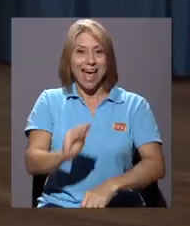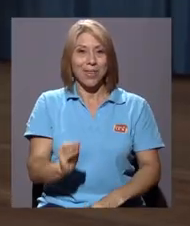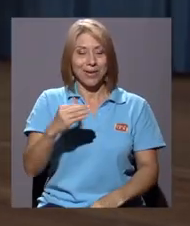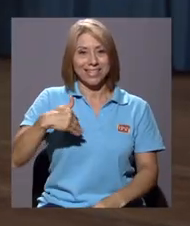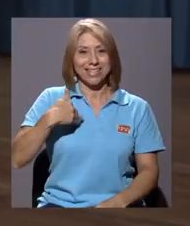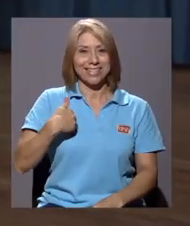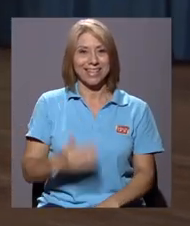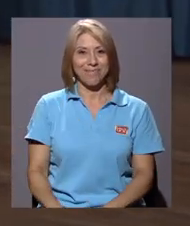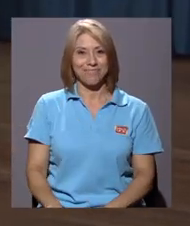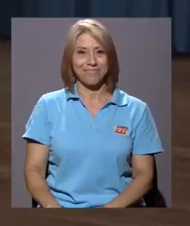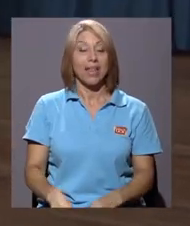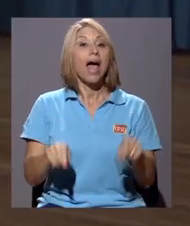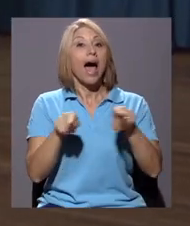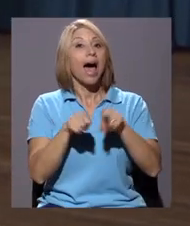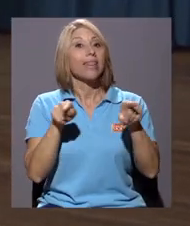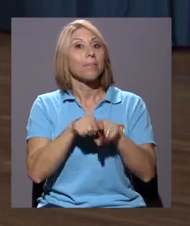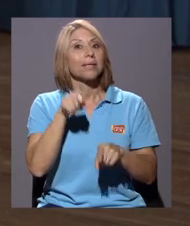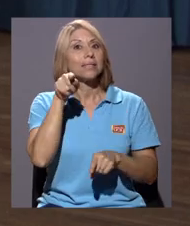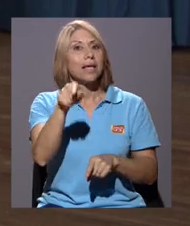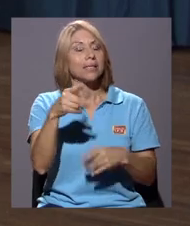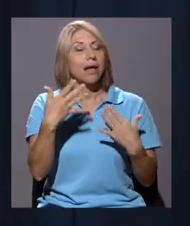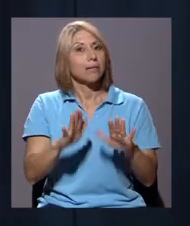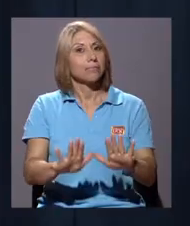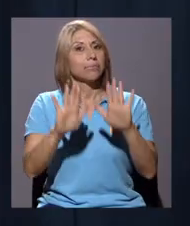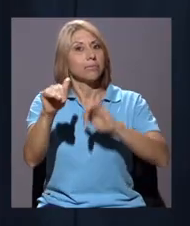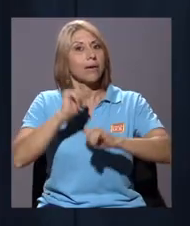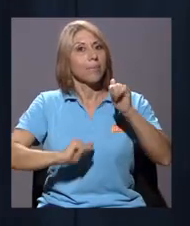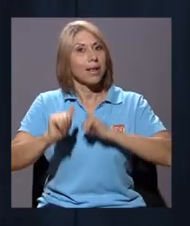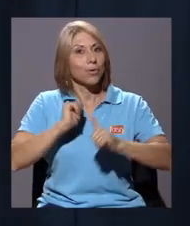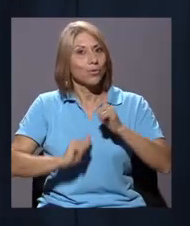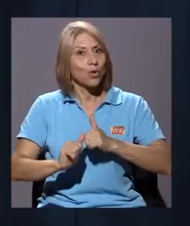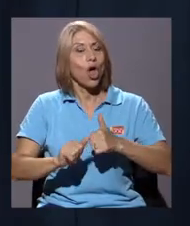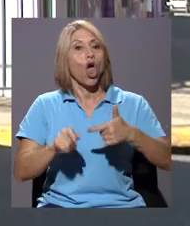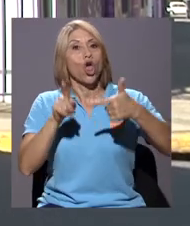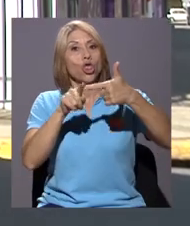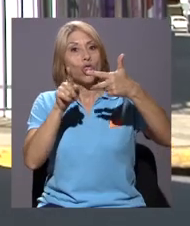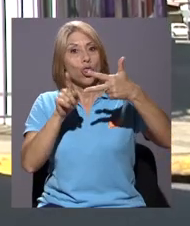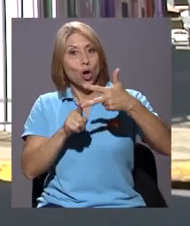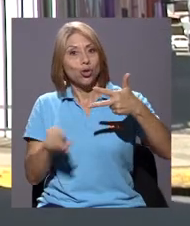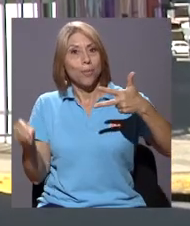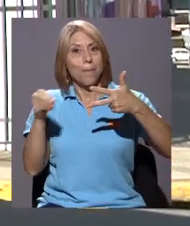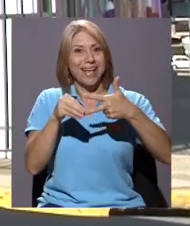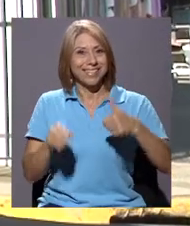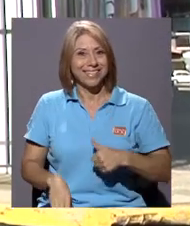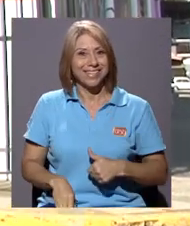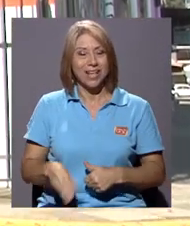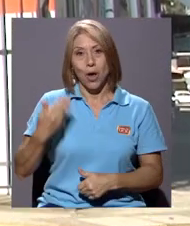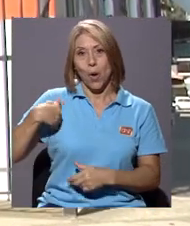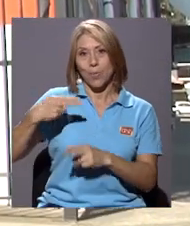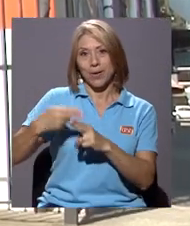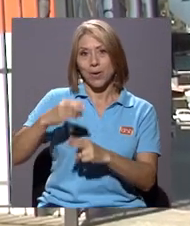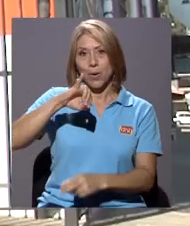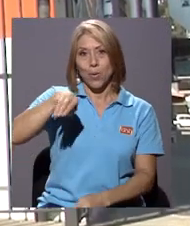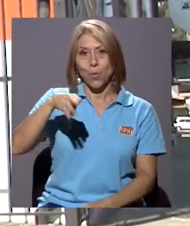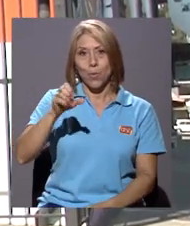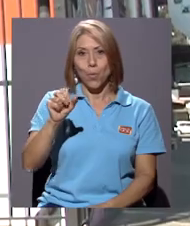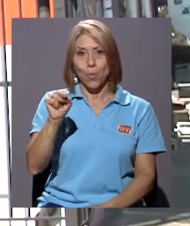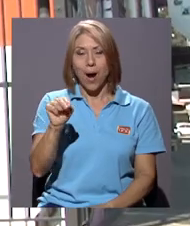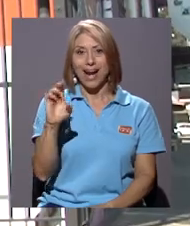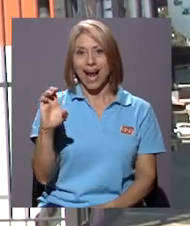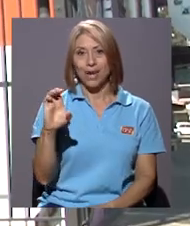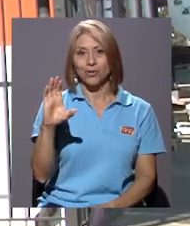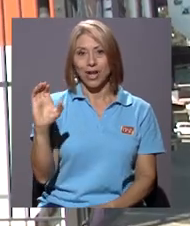Además de esta fascinante joya teatral, se presentarán dos más. Juan Carlos Calderón, director del teatro